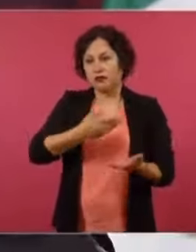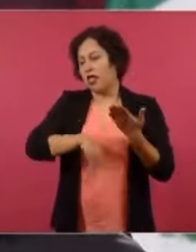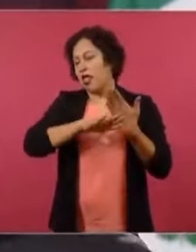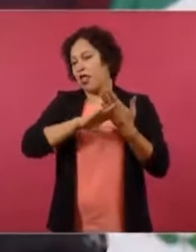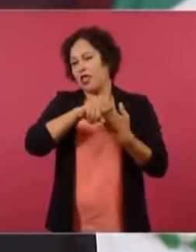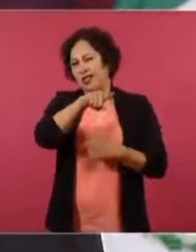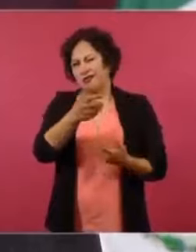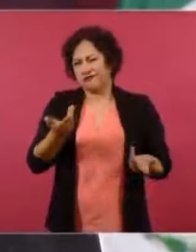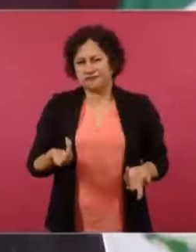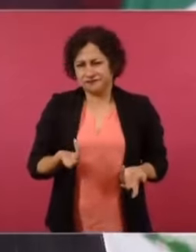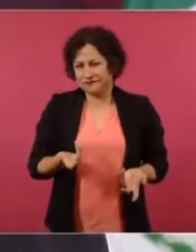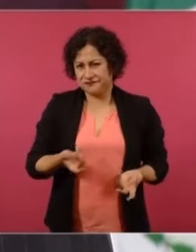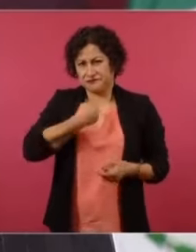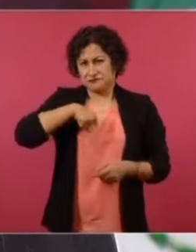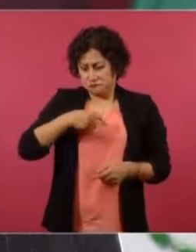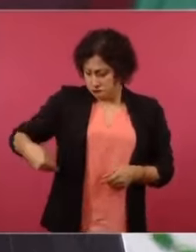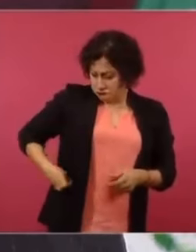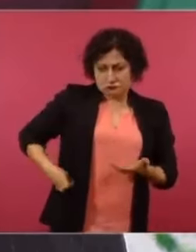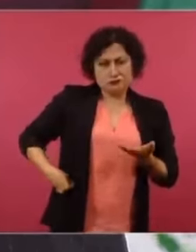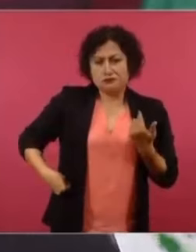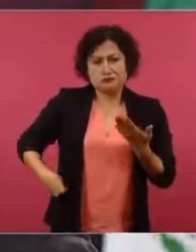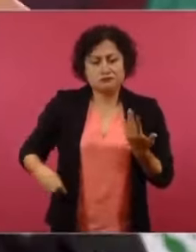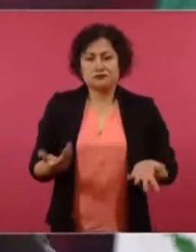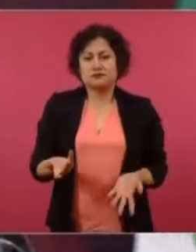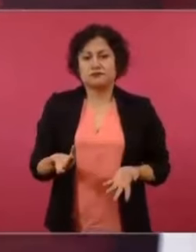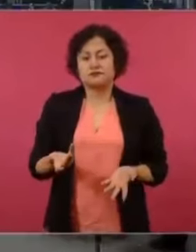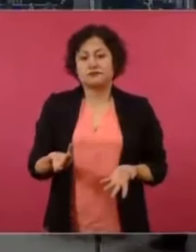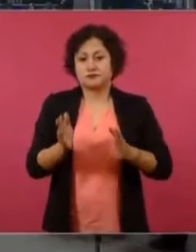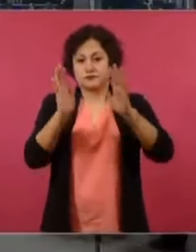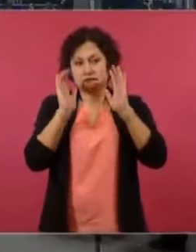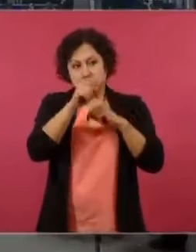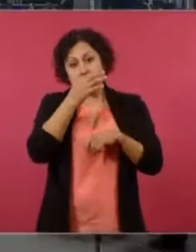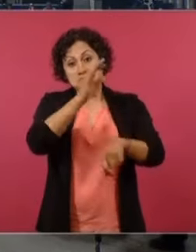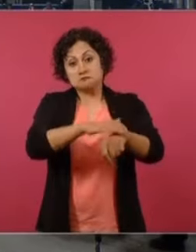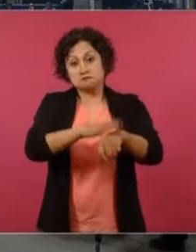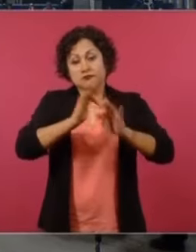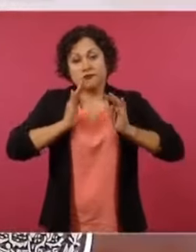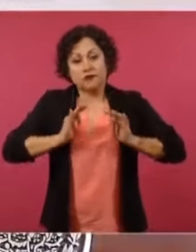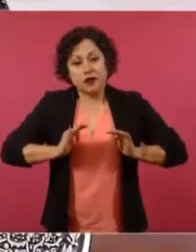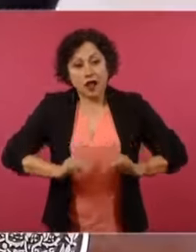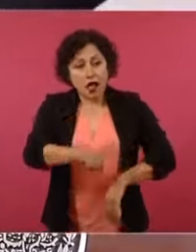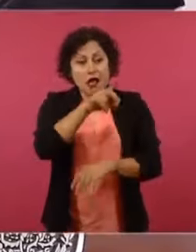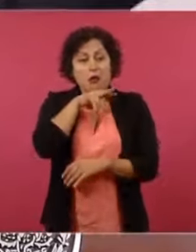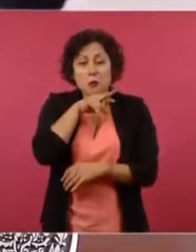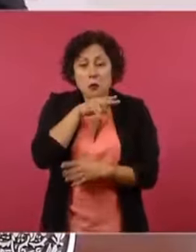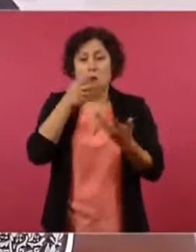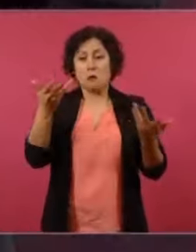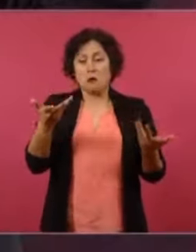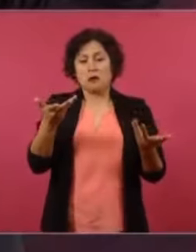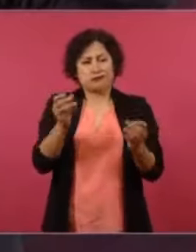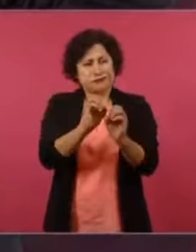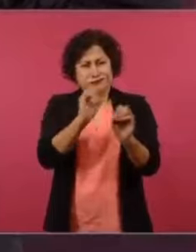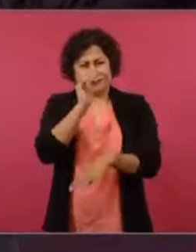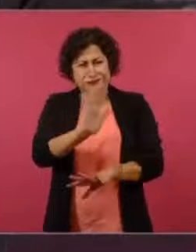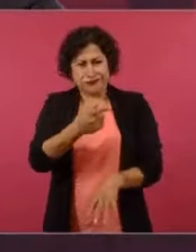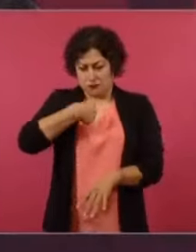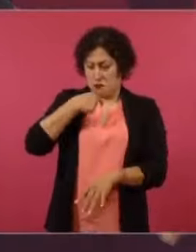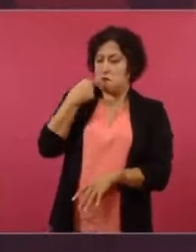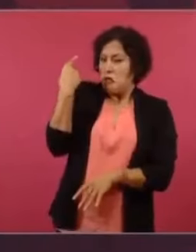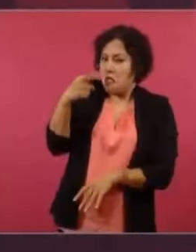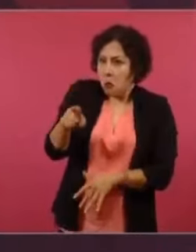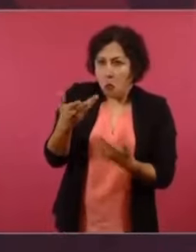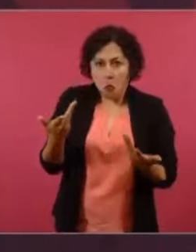tenemos nosotros y que no se preocupe en nada, o sea, ni denuncia, ni